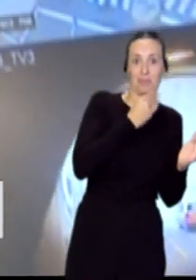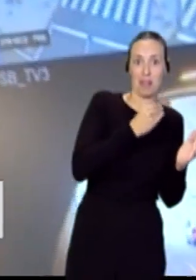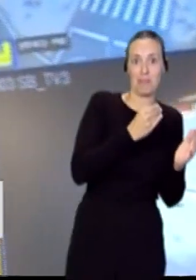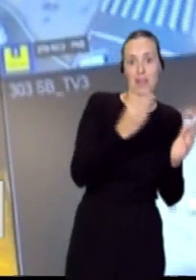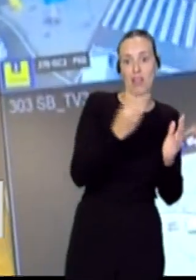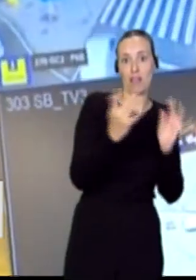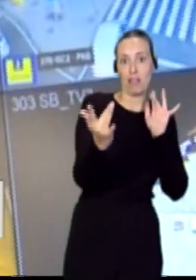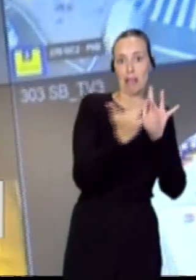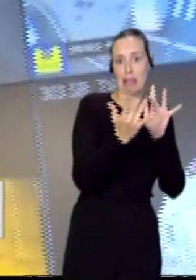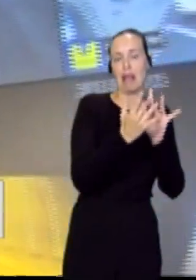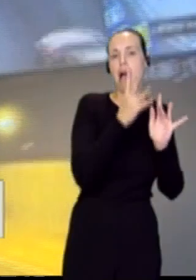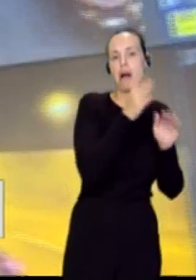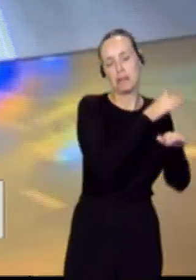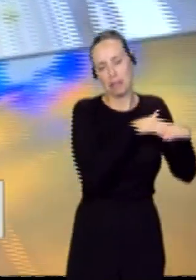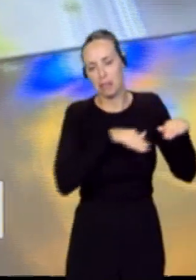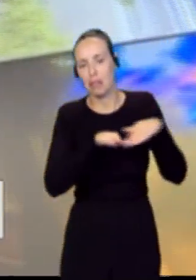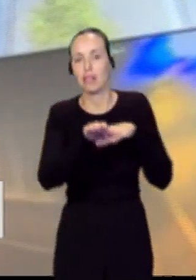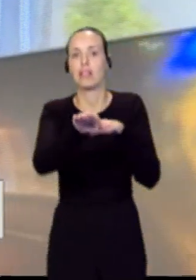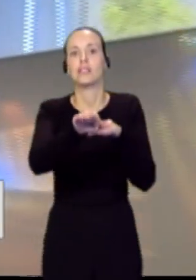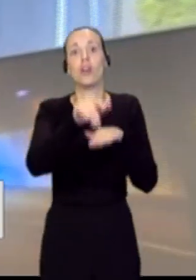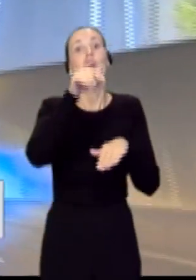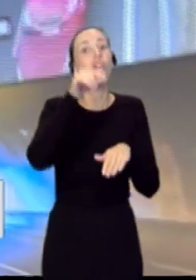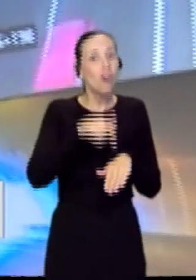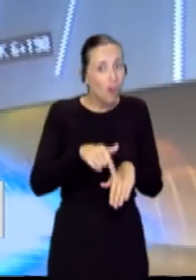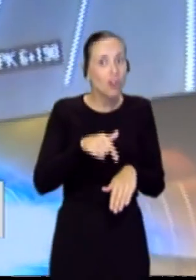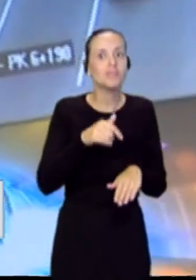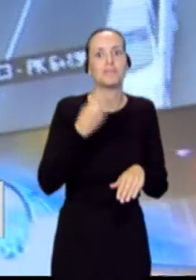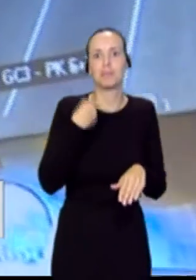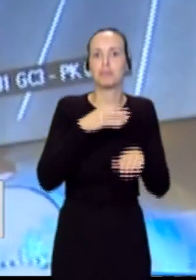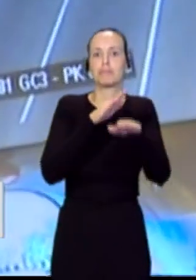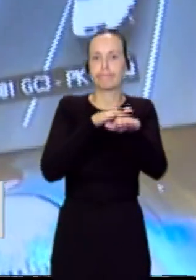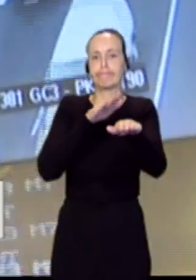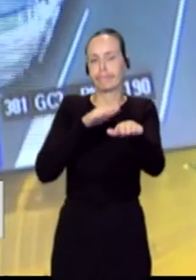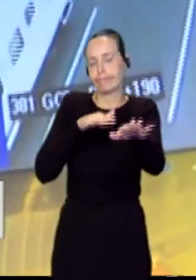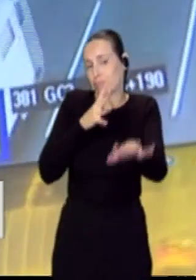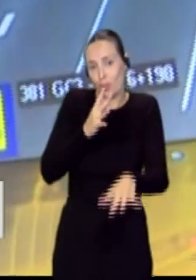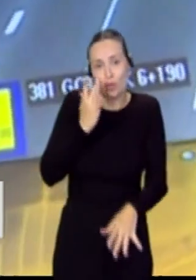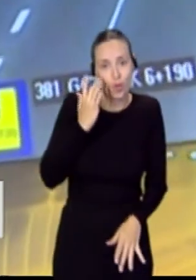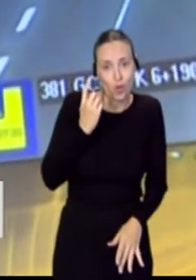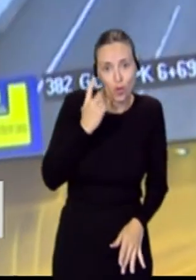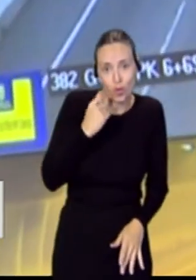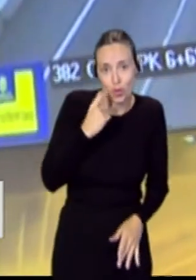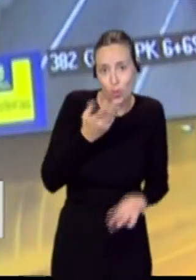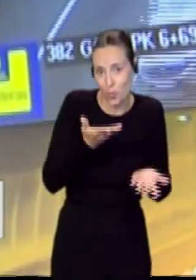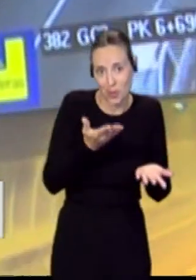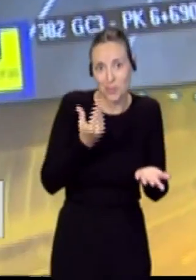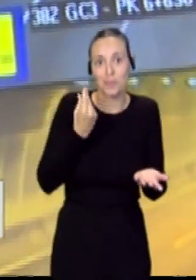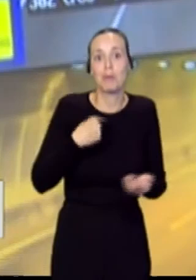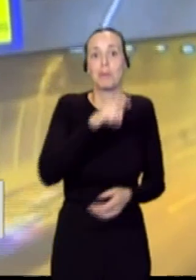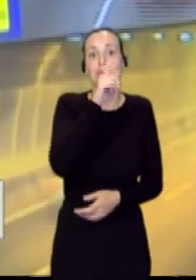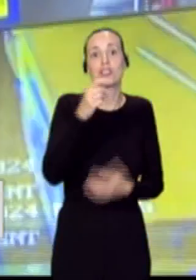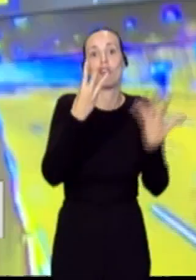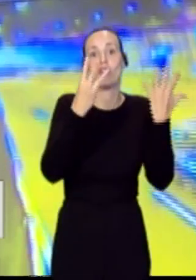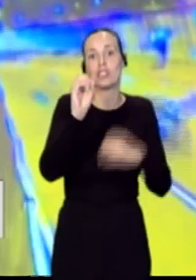prácticamente a esa zona, y genera retenciones. Hoy las estamos teniendo incluso porque es lo habitual. Casi el 80% de los usuarios de la